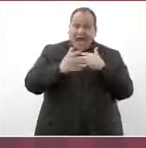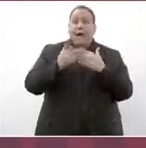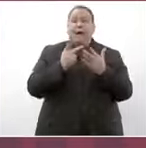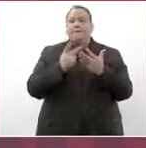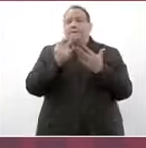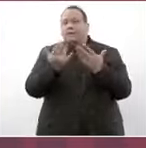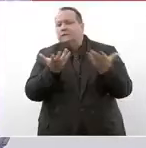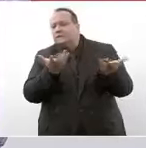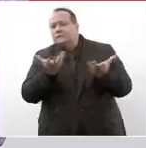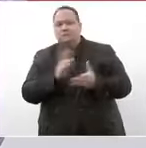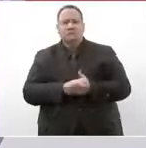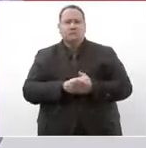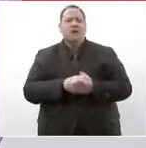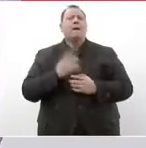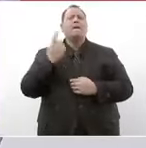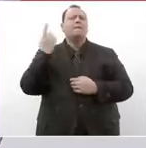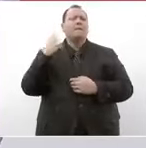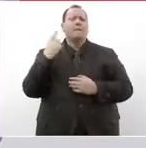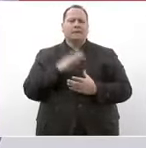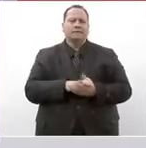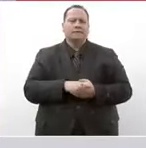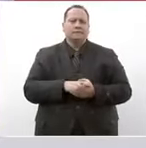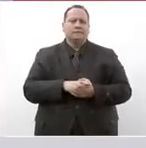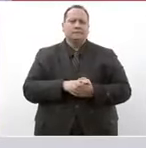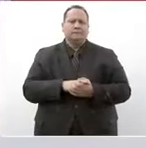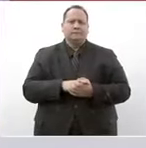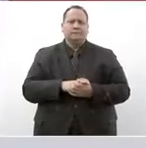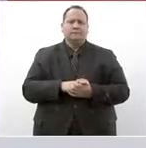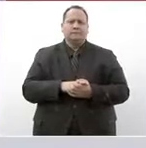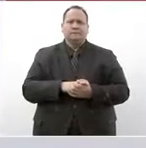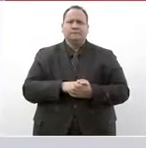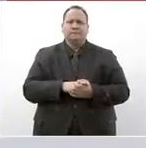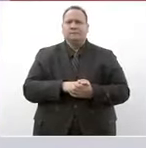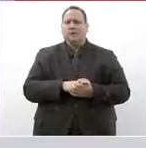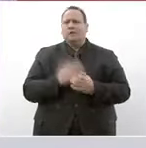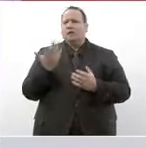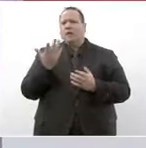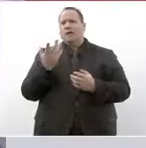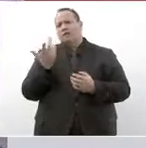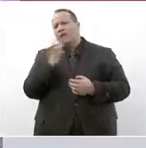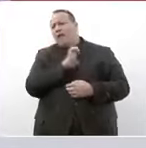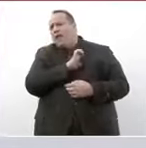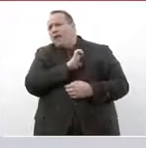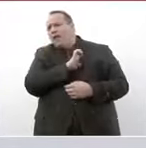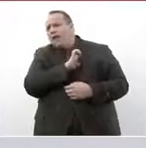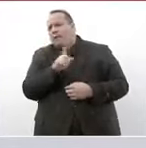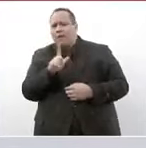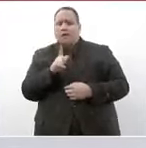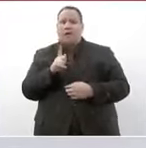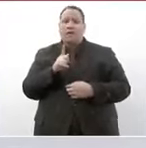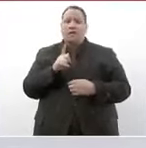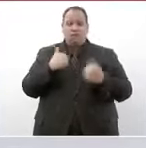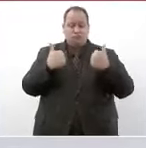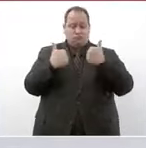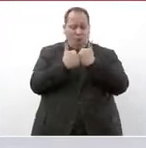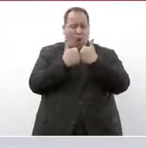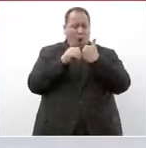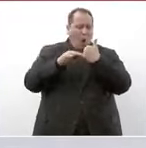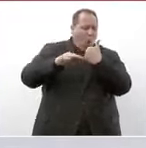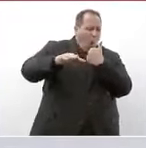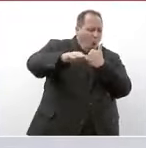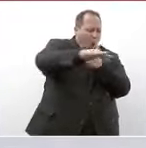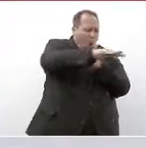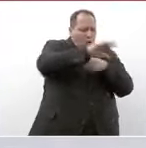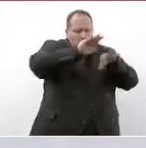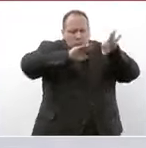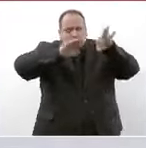plan para darle un tratamiento especial a toda la franja fronteriza